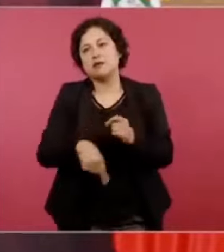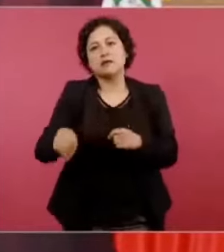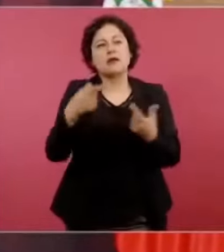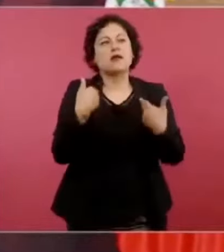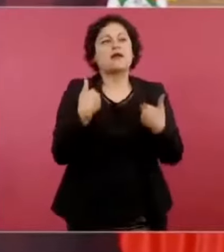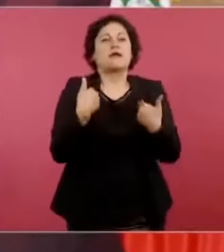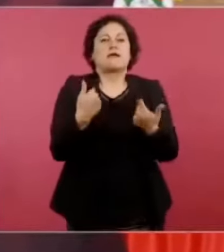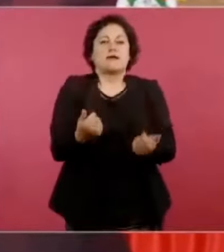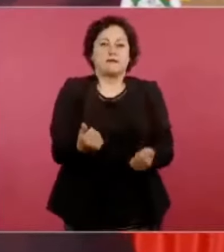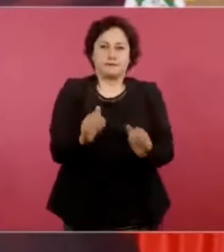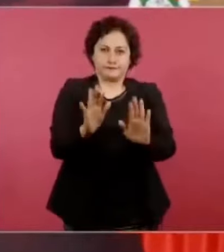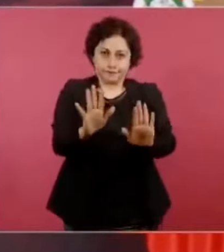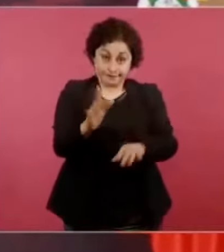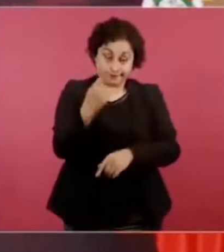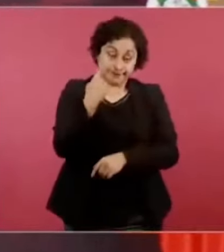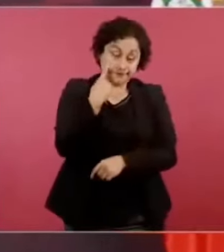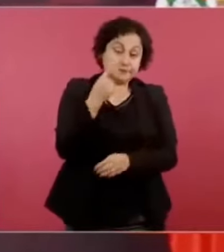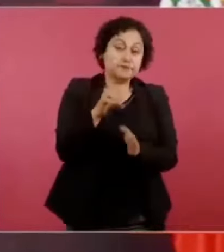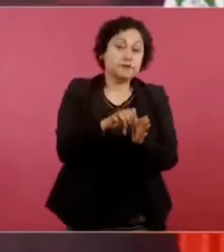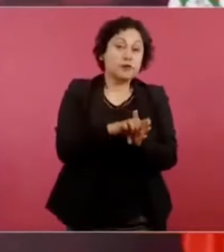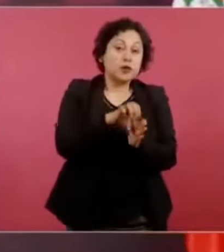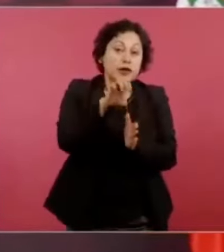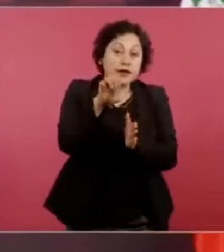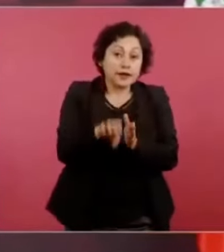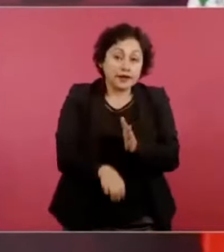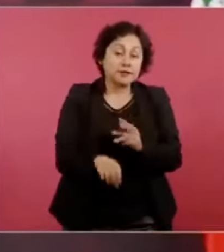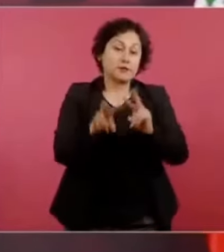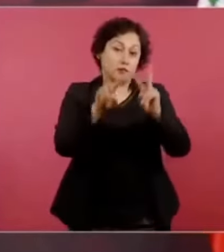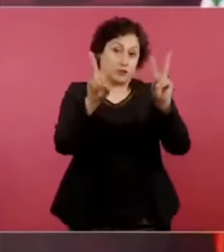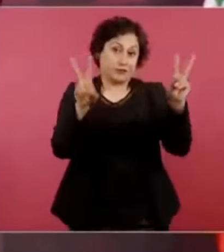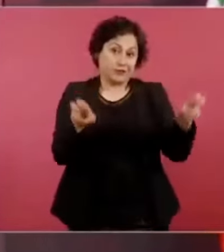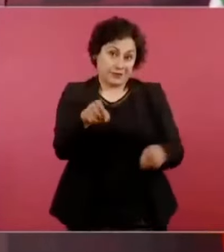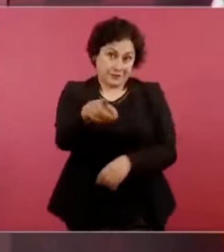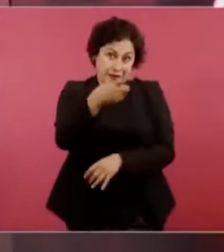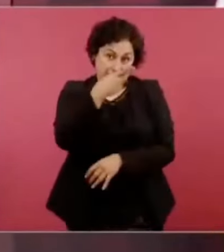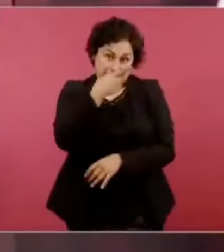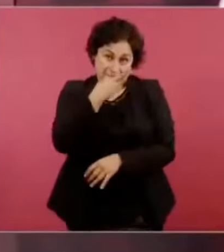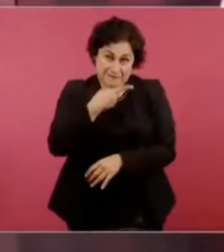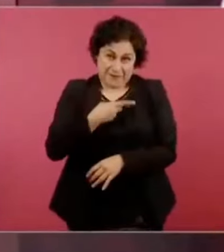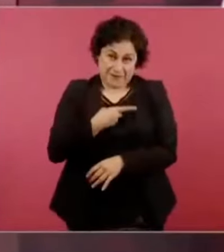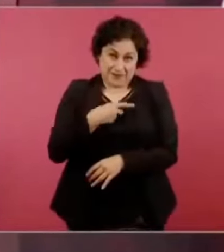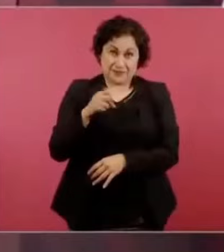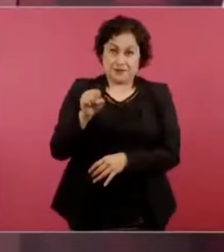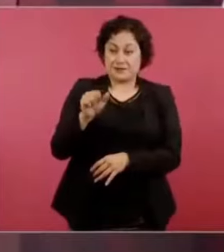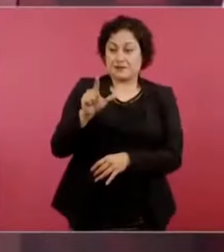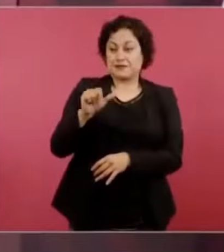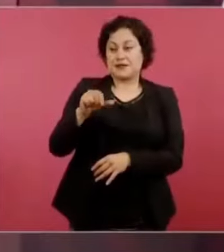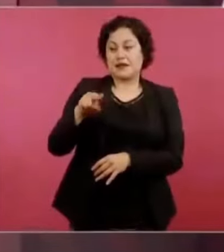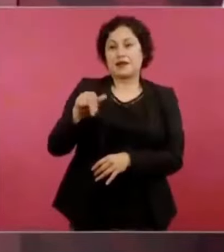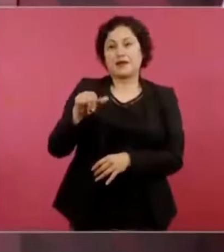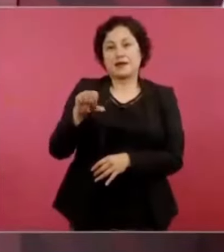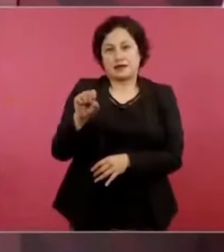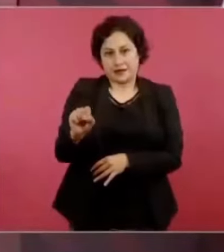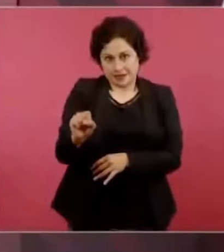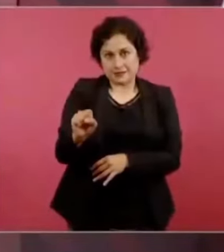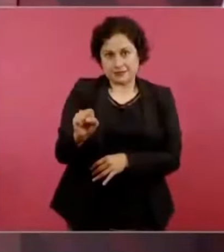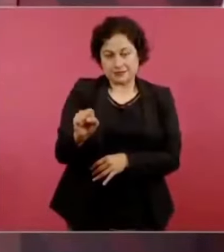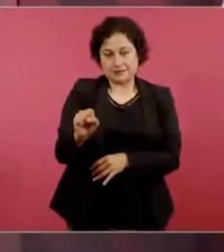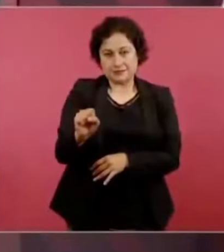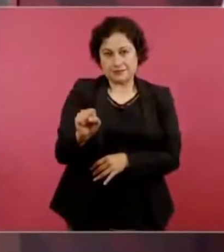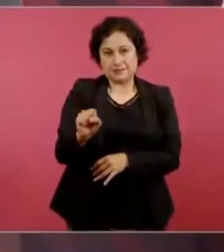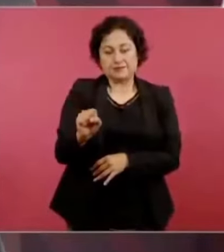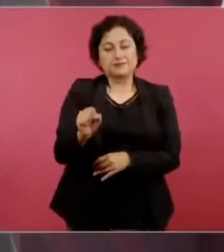En el caso de Salinas de Pliego, Ricardo Salinas de Pliego,